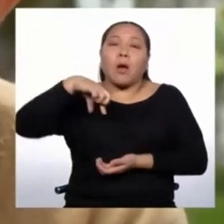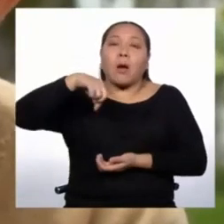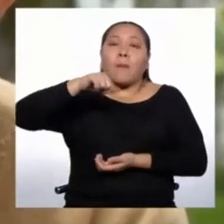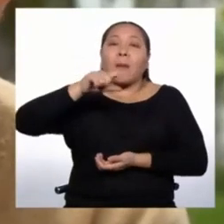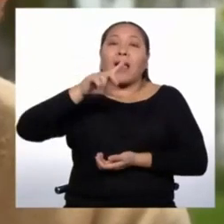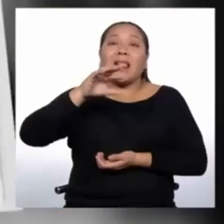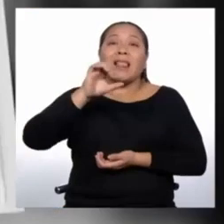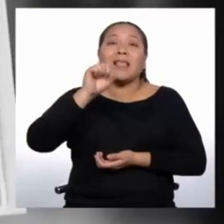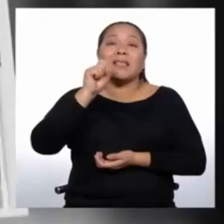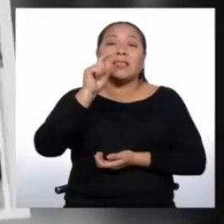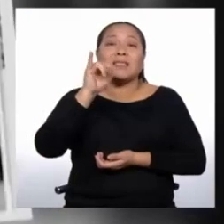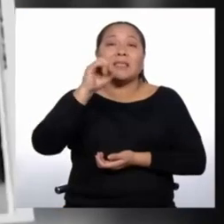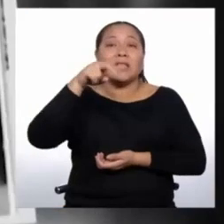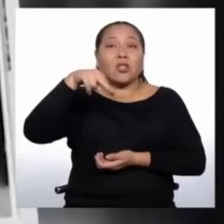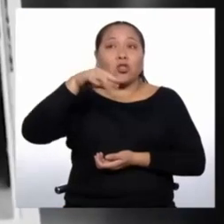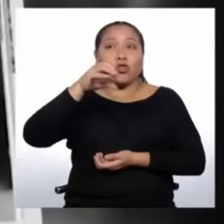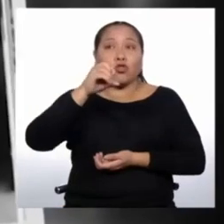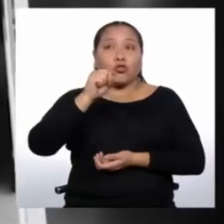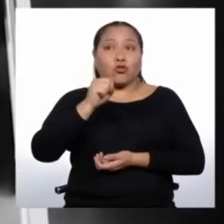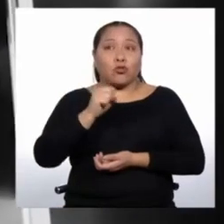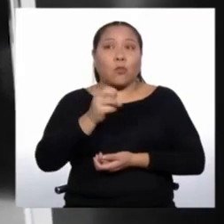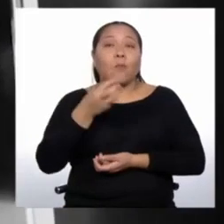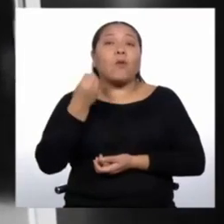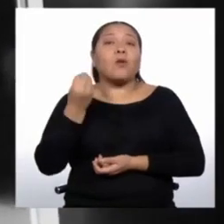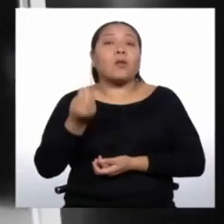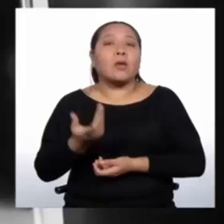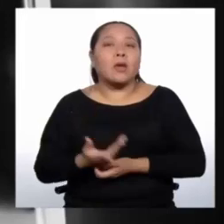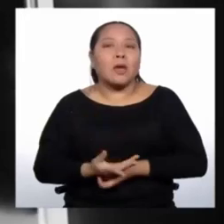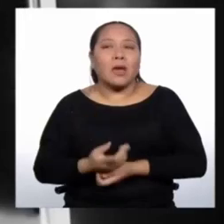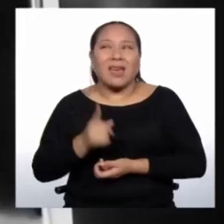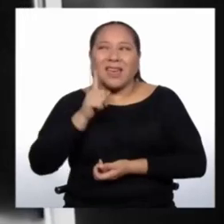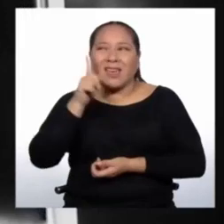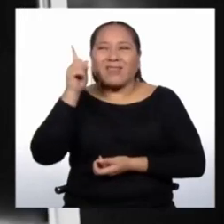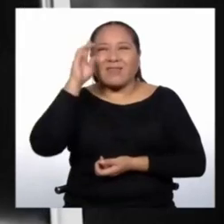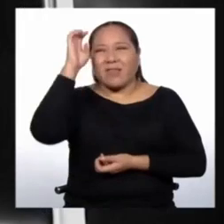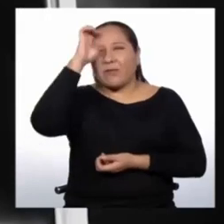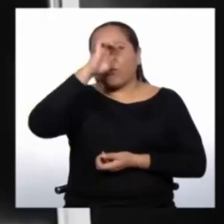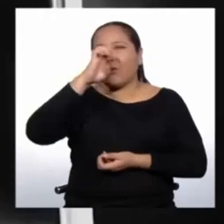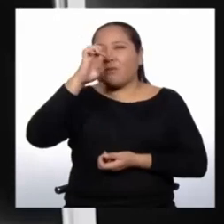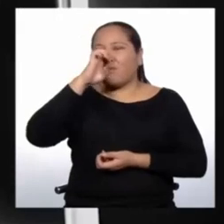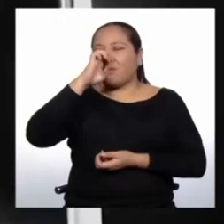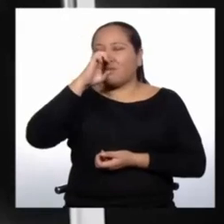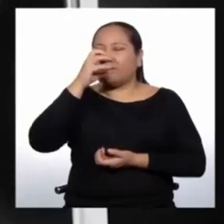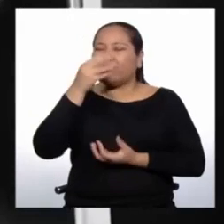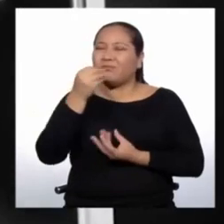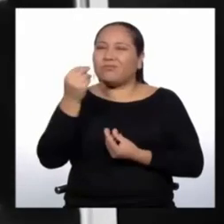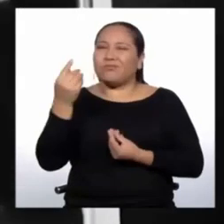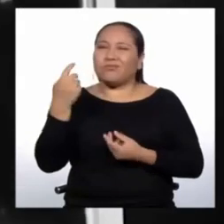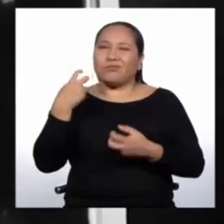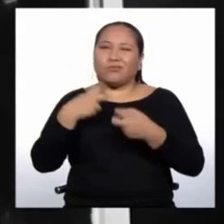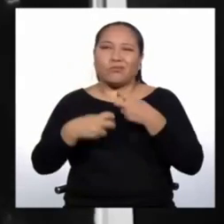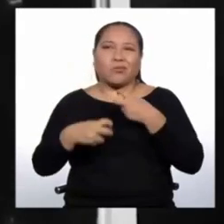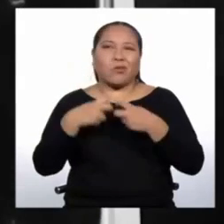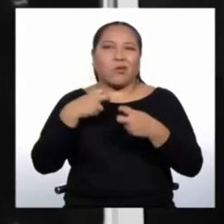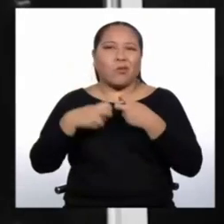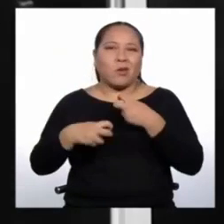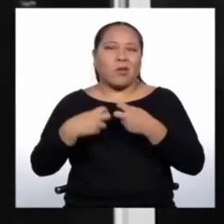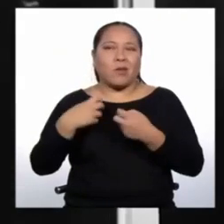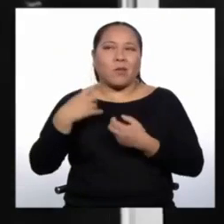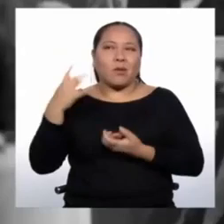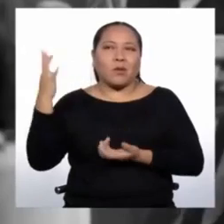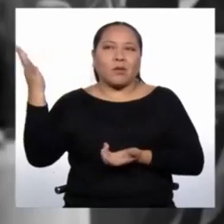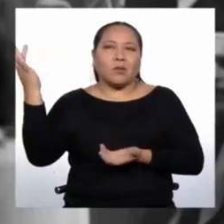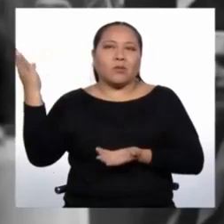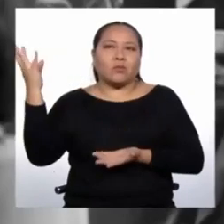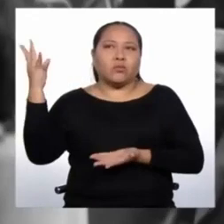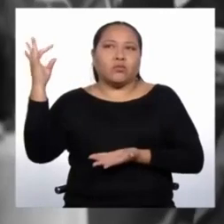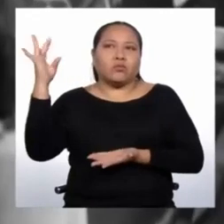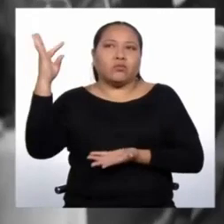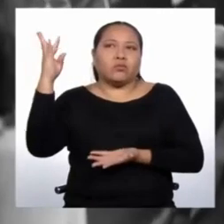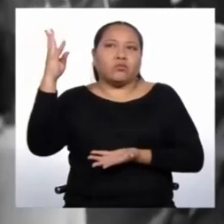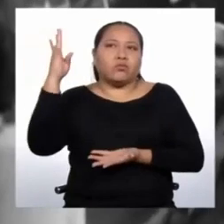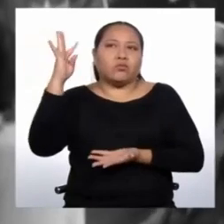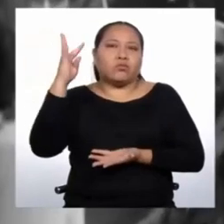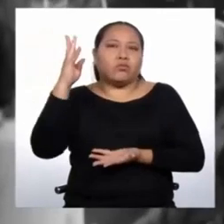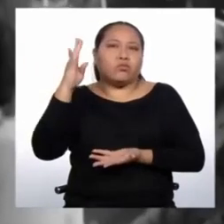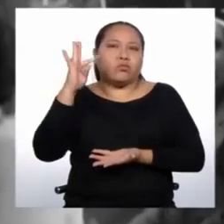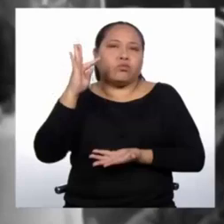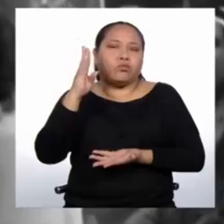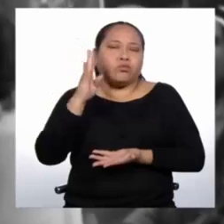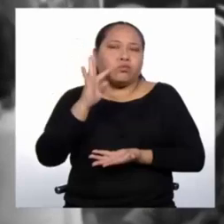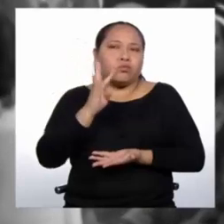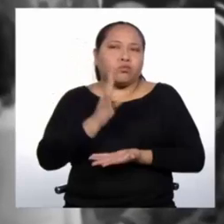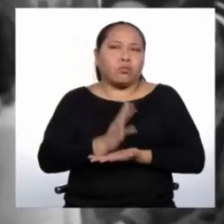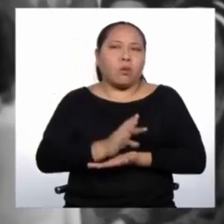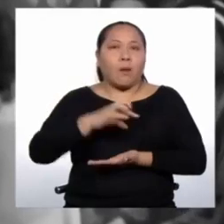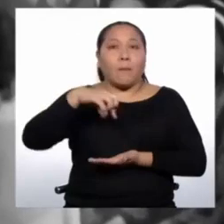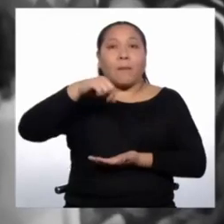conmoción en la zona de Europa del Este, del cercano oriente. Y entonces van a venir muchos migrantes